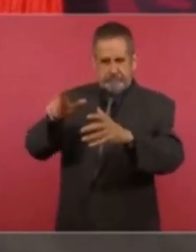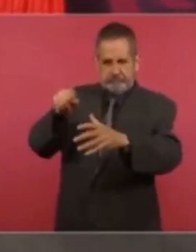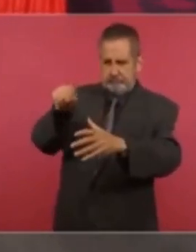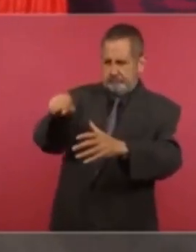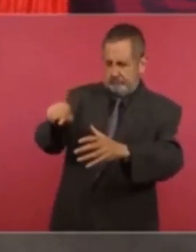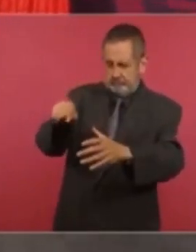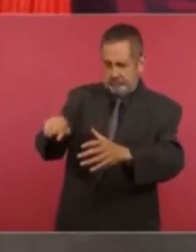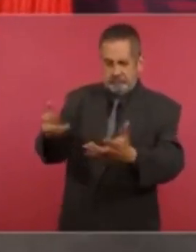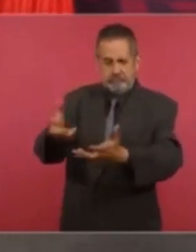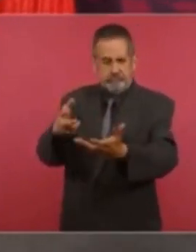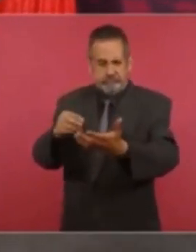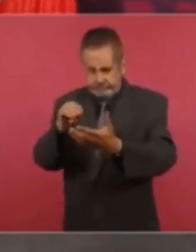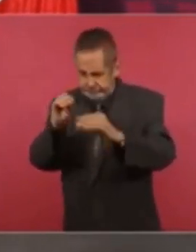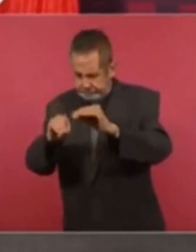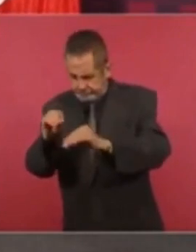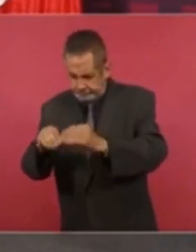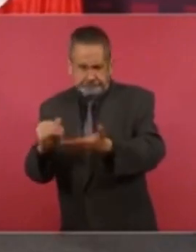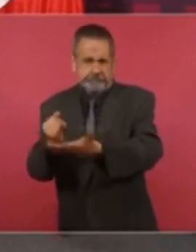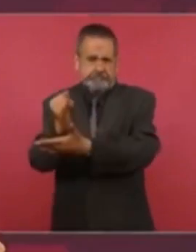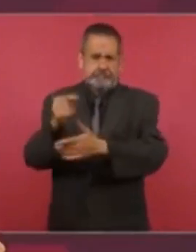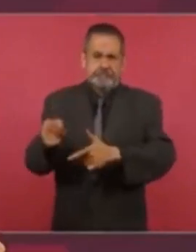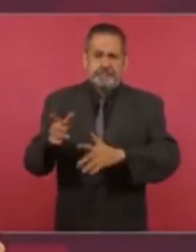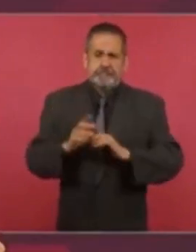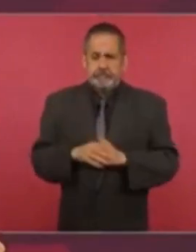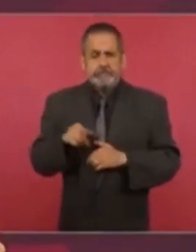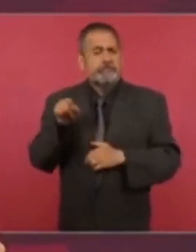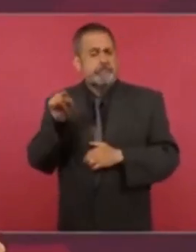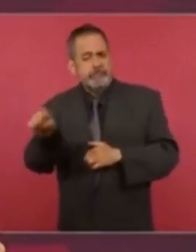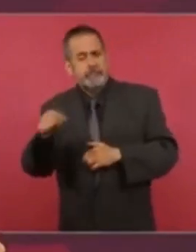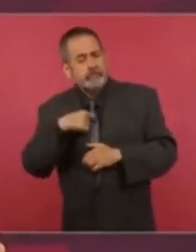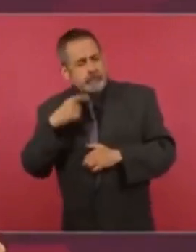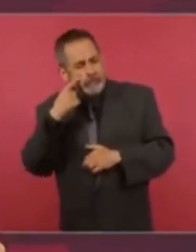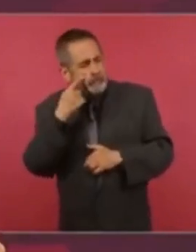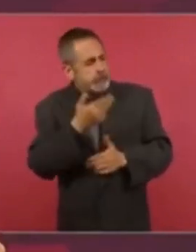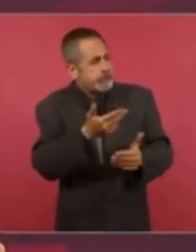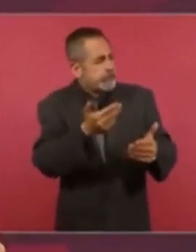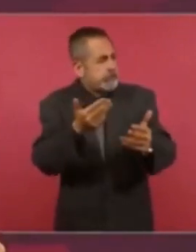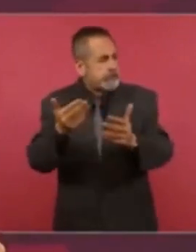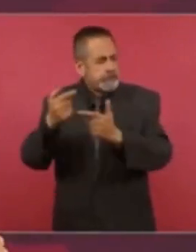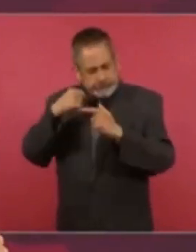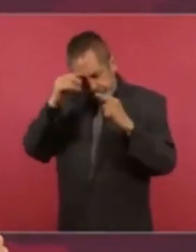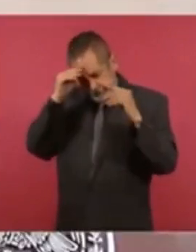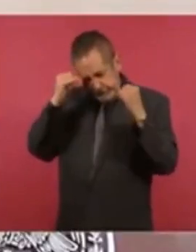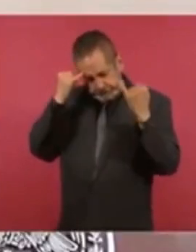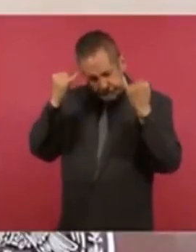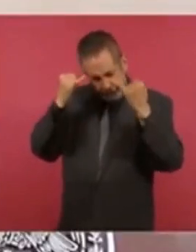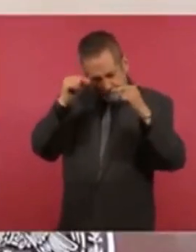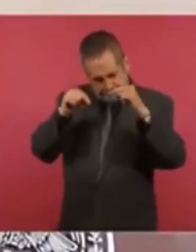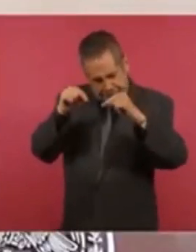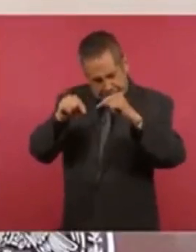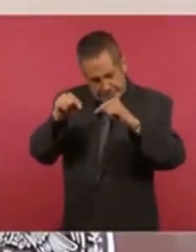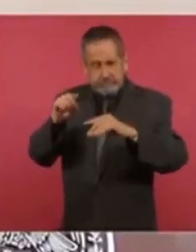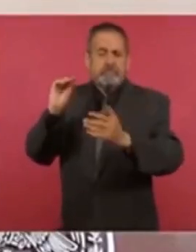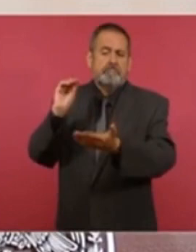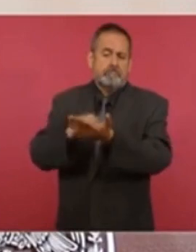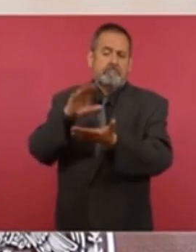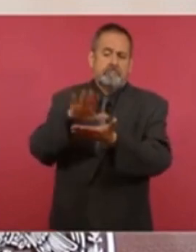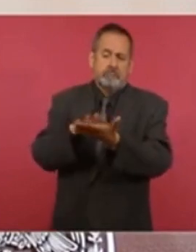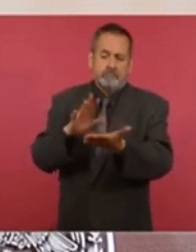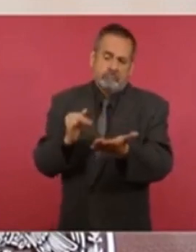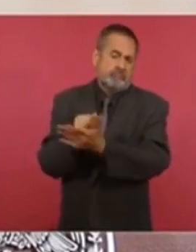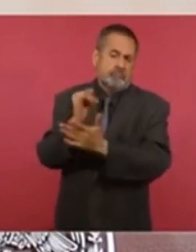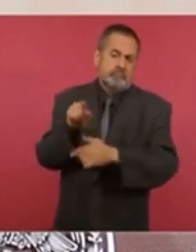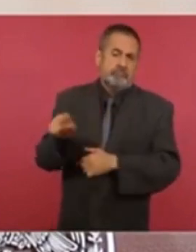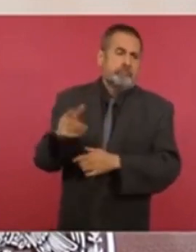que pueda tomar en cuenta todas las aristas del asunto y que pueda tomar